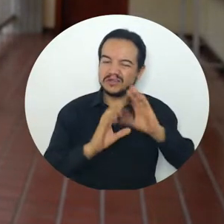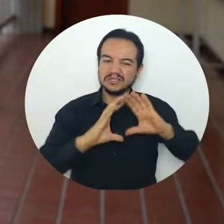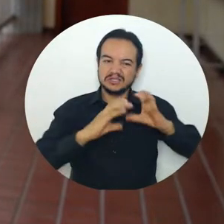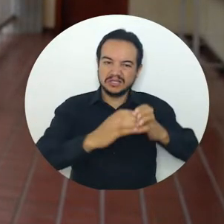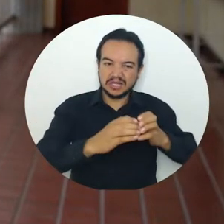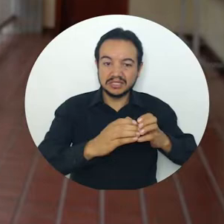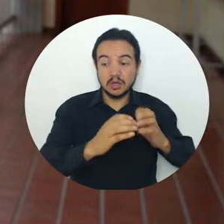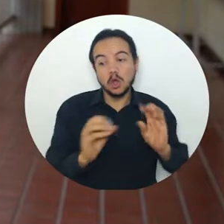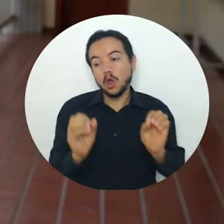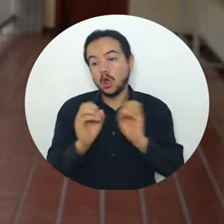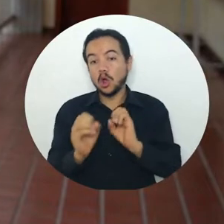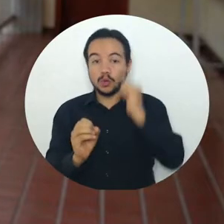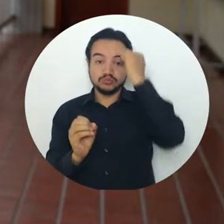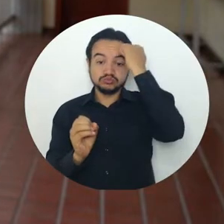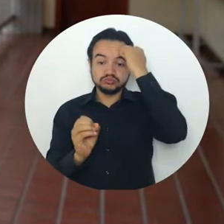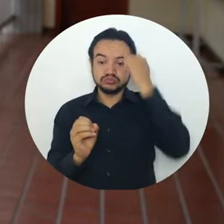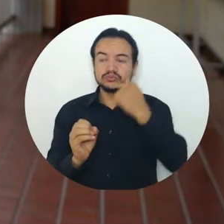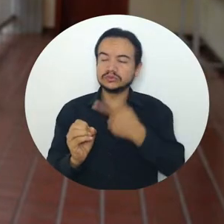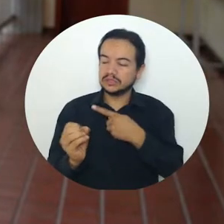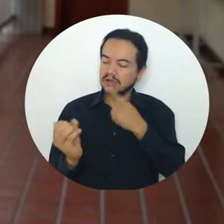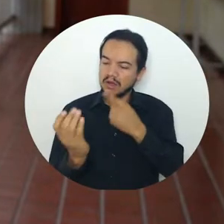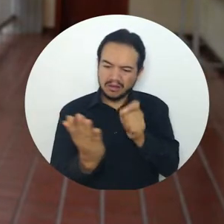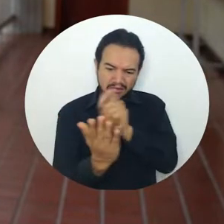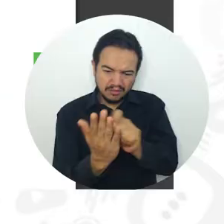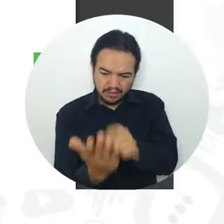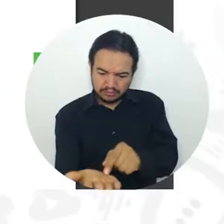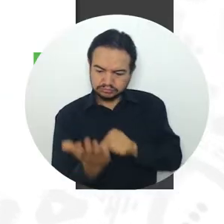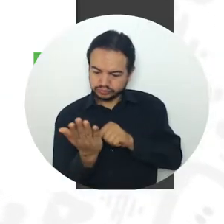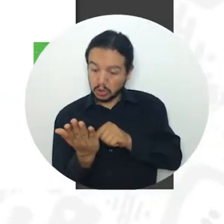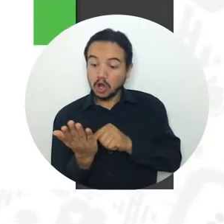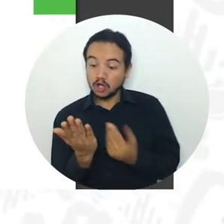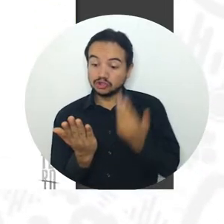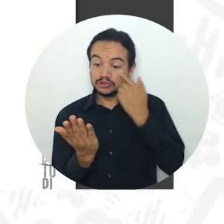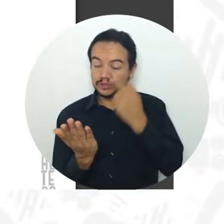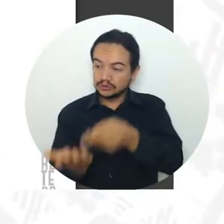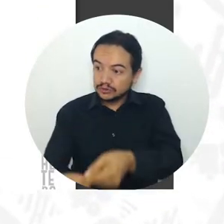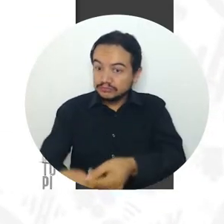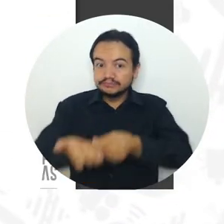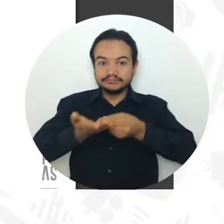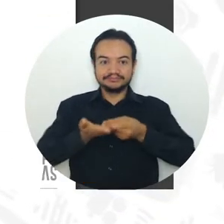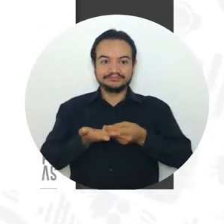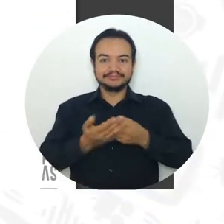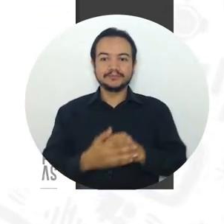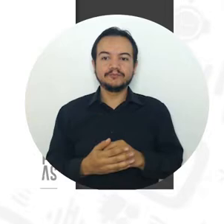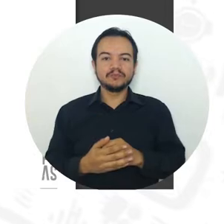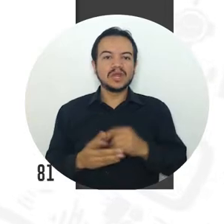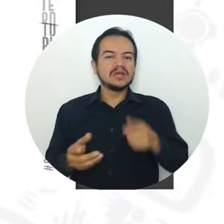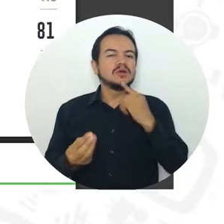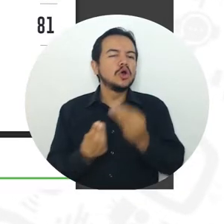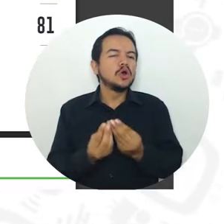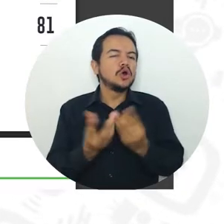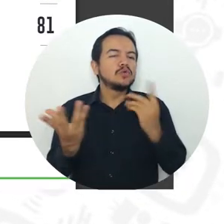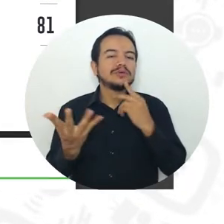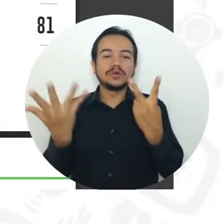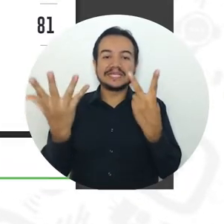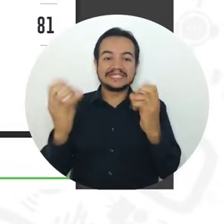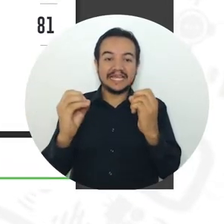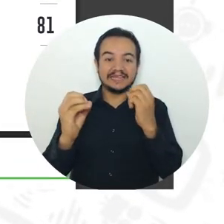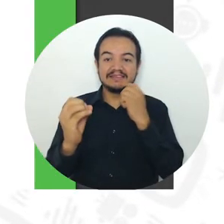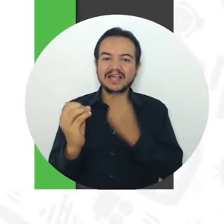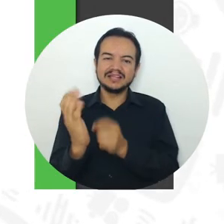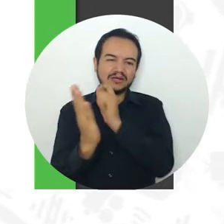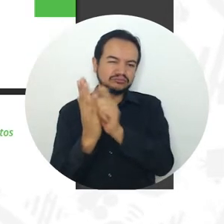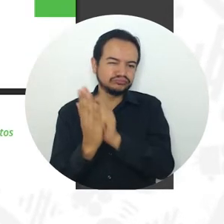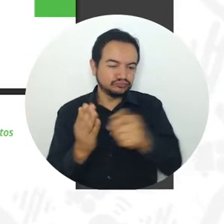por parte de los docentes me hacen llegar esos trabajos que los estudiantes realizan. En esta nueva edición recibió alrededor de 70 producciones artísticas,